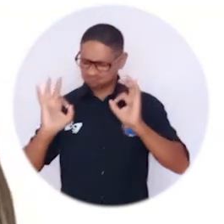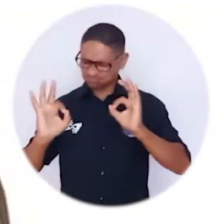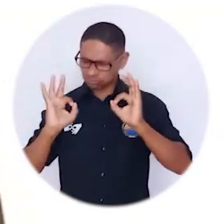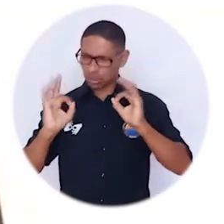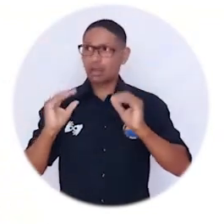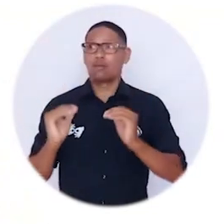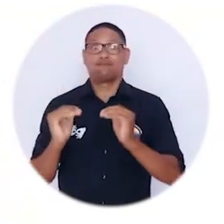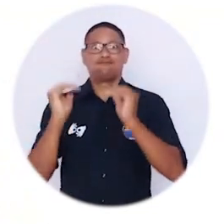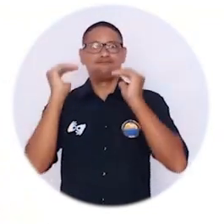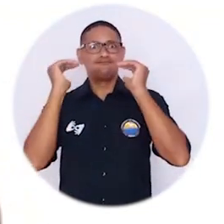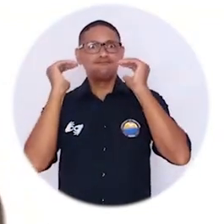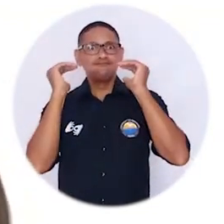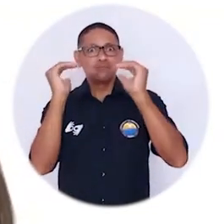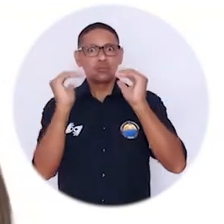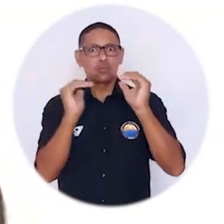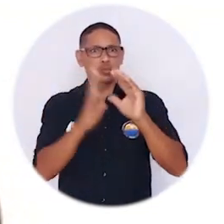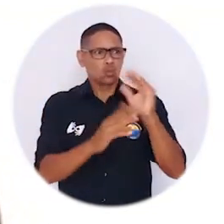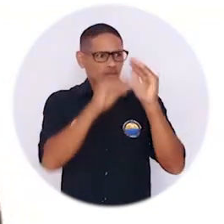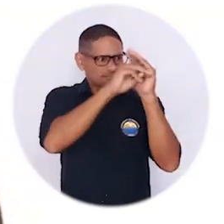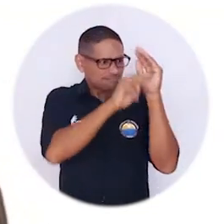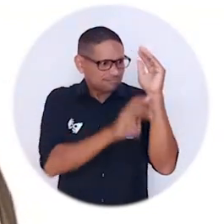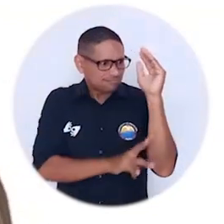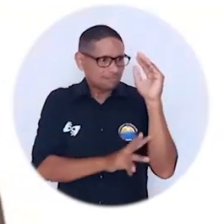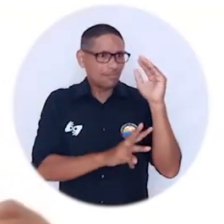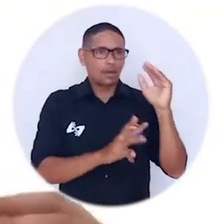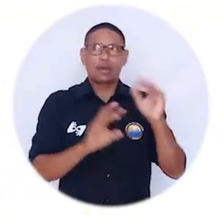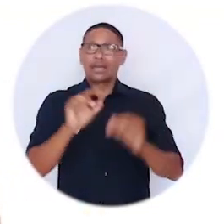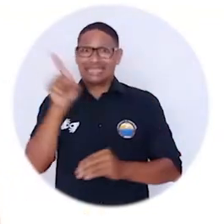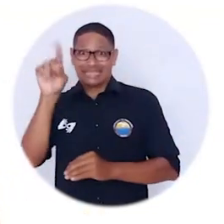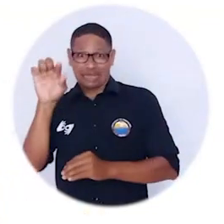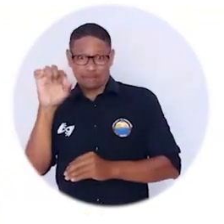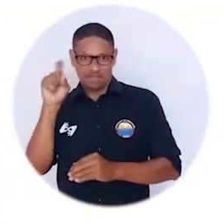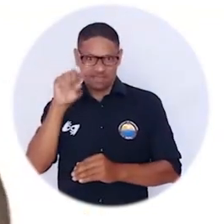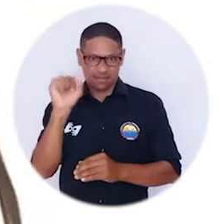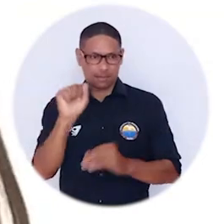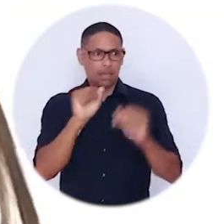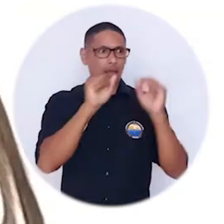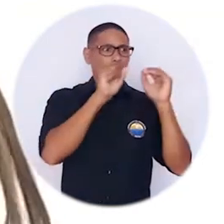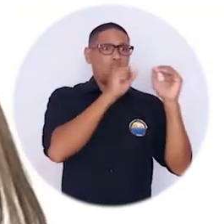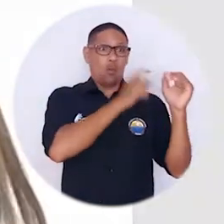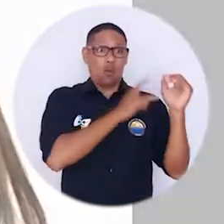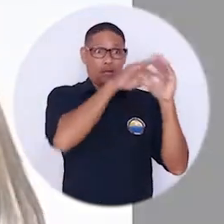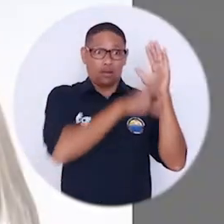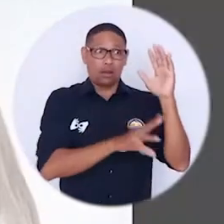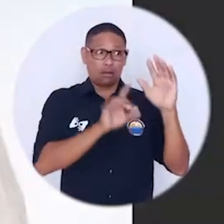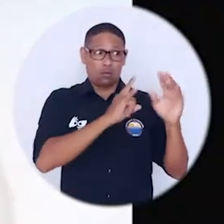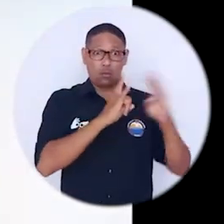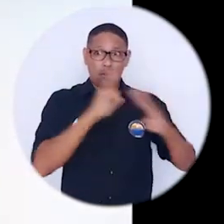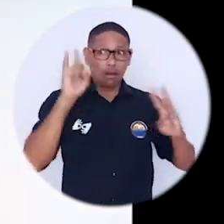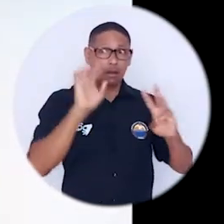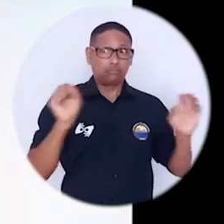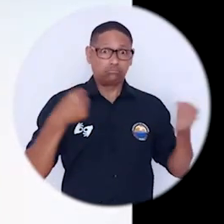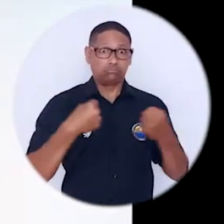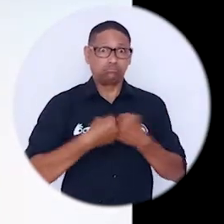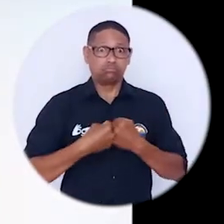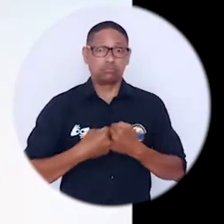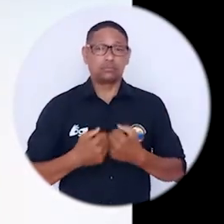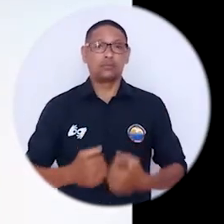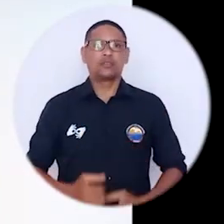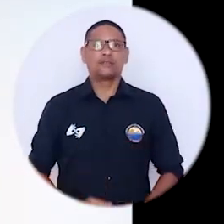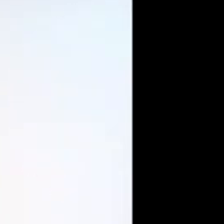currículo que encaja perfectamente el currículo de la Universidad de la Sapienza con nuestro currículo. Realize,